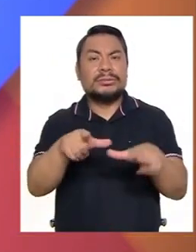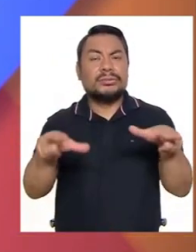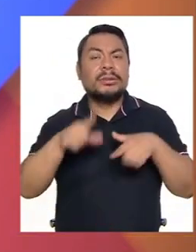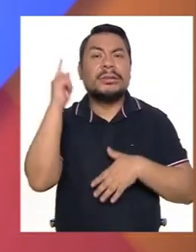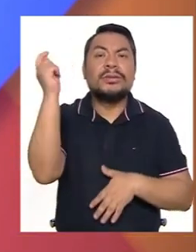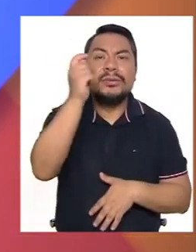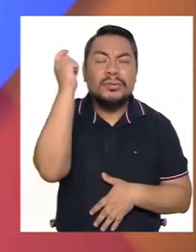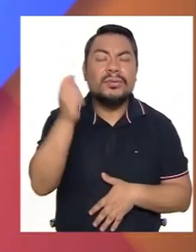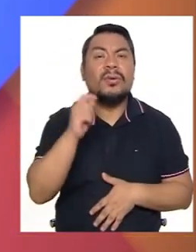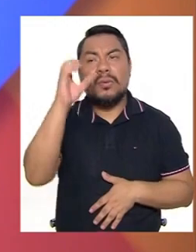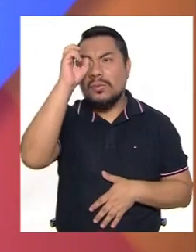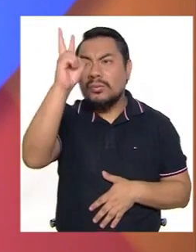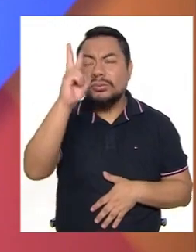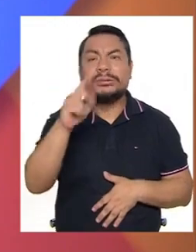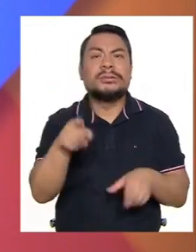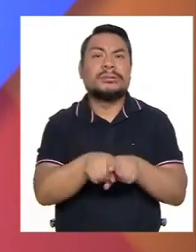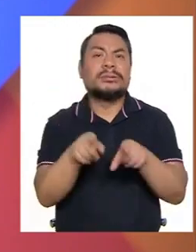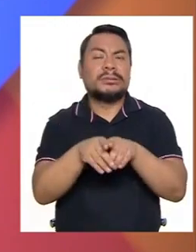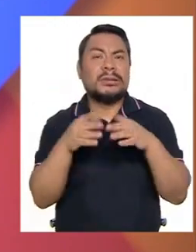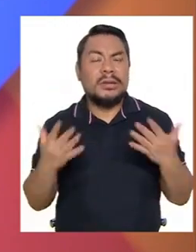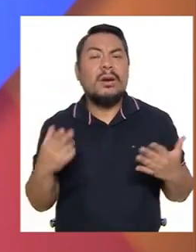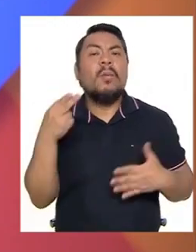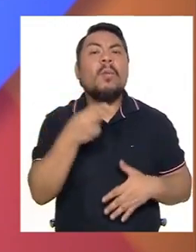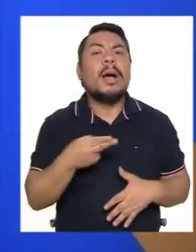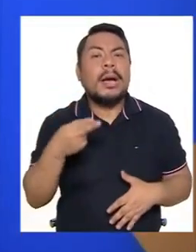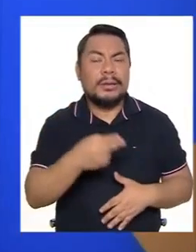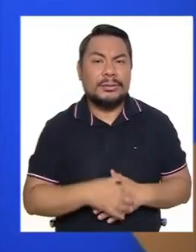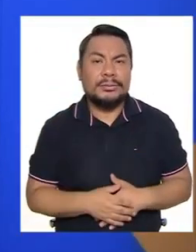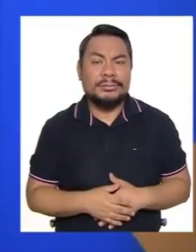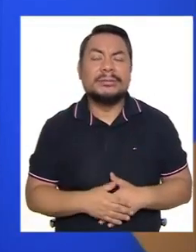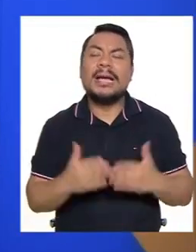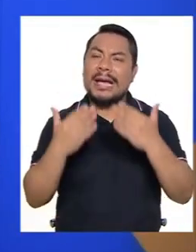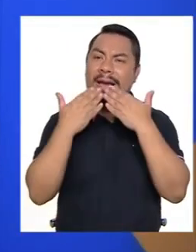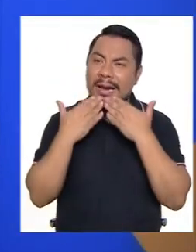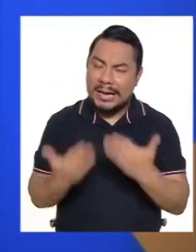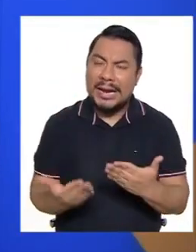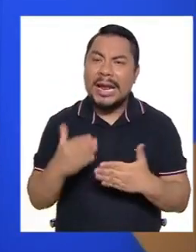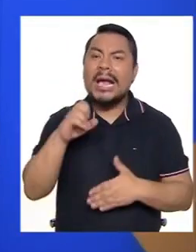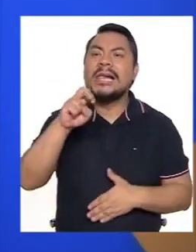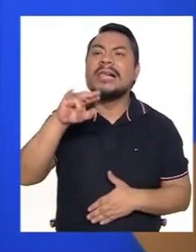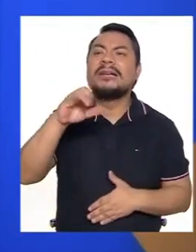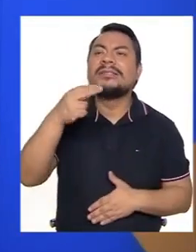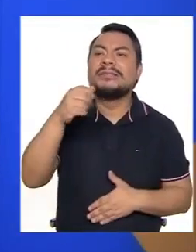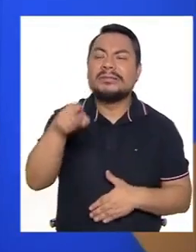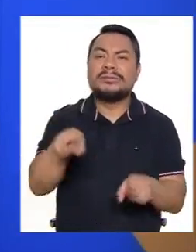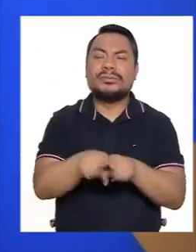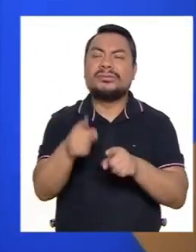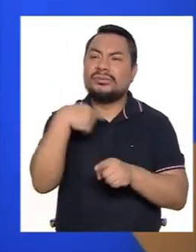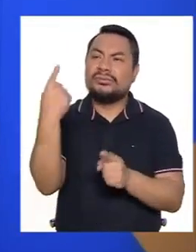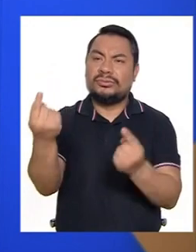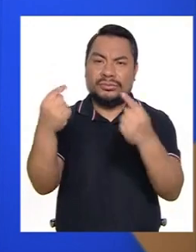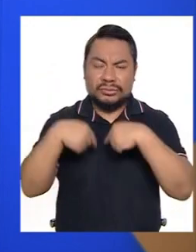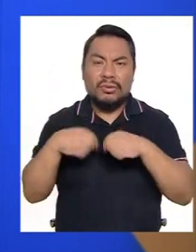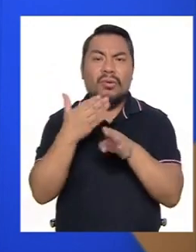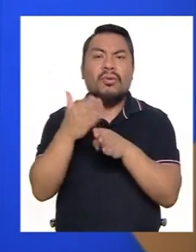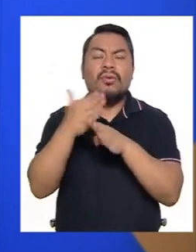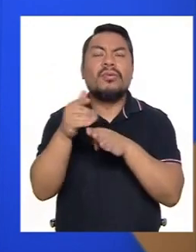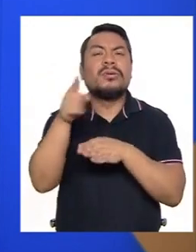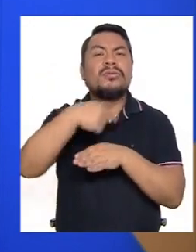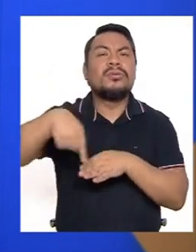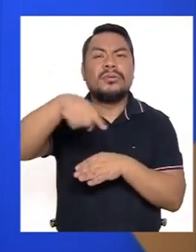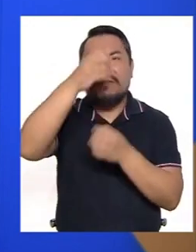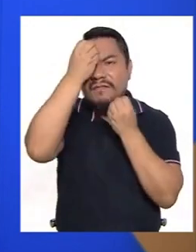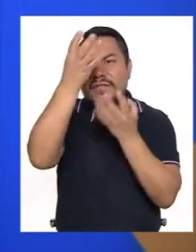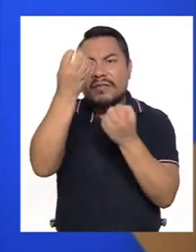de Trujillo, Cusco, ¿no?, y Huancayo. Gracias, Elizabeth, por haber estado con nosotros y compartir toda esta